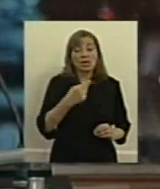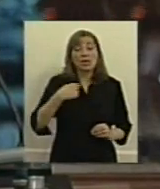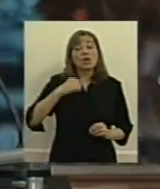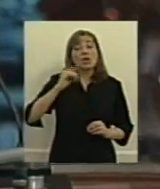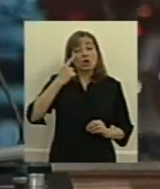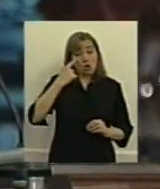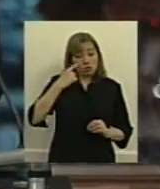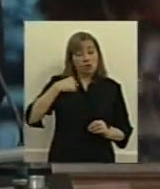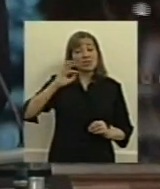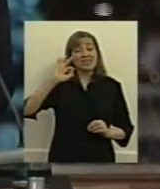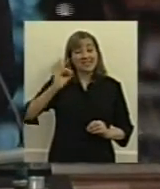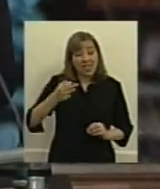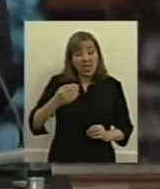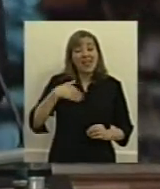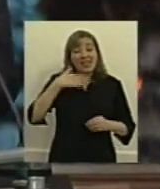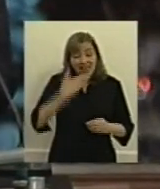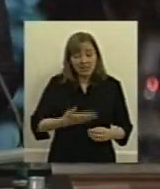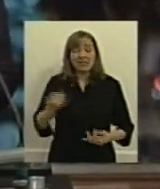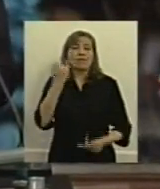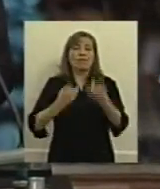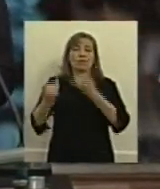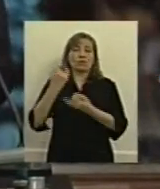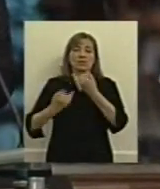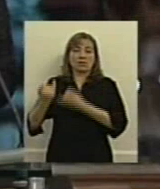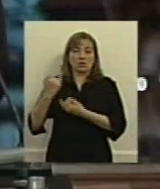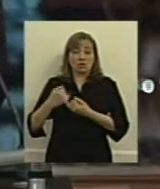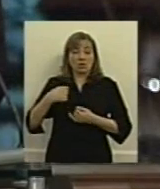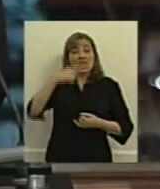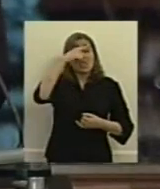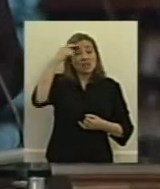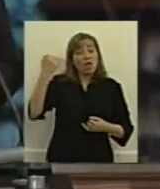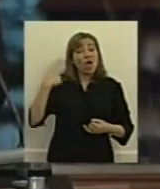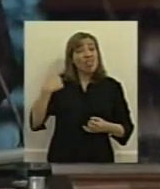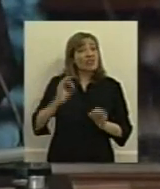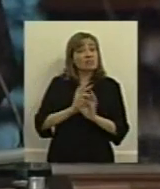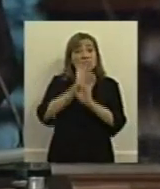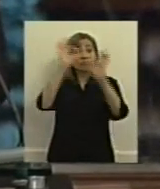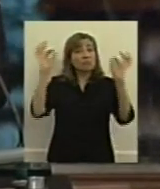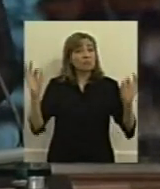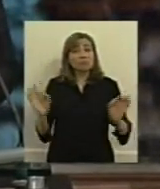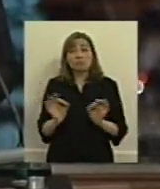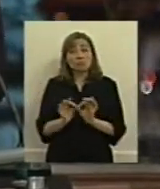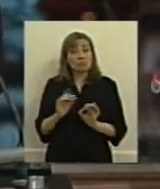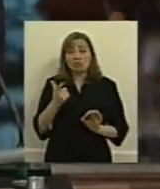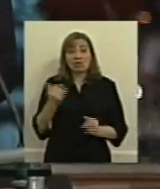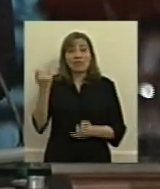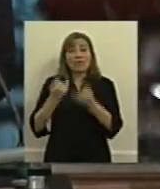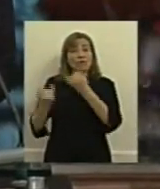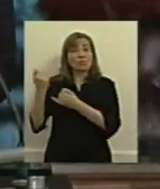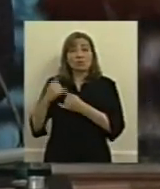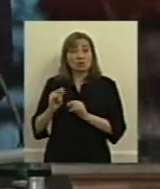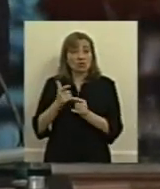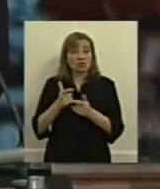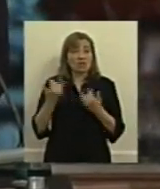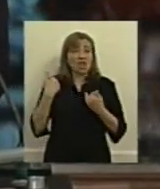información información que hasta ahora el Estado Nacional nunca en toda su historia había tenido también es